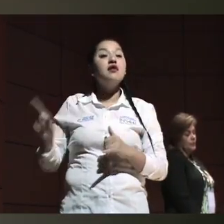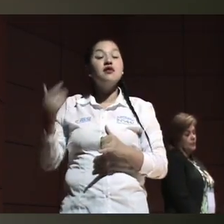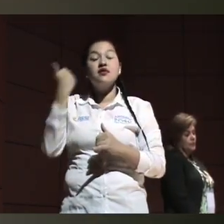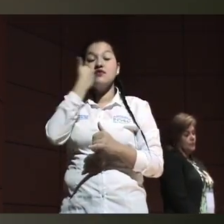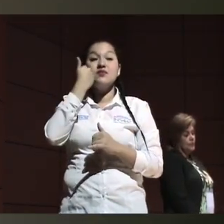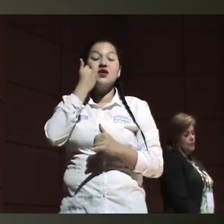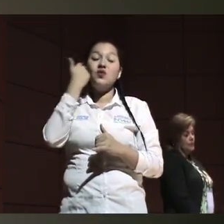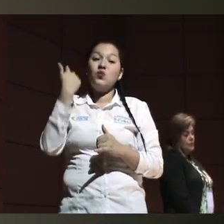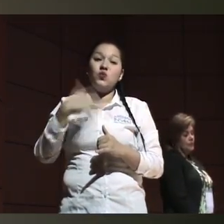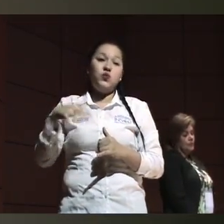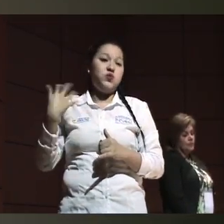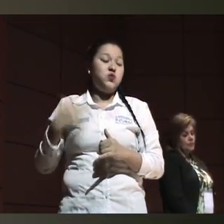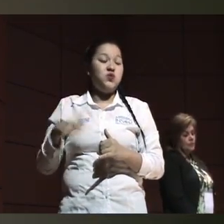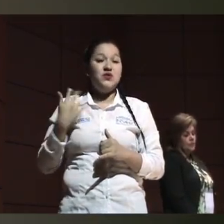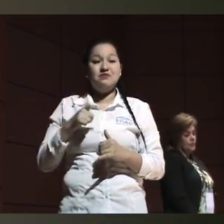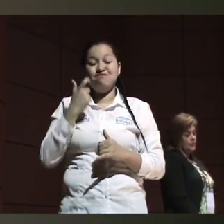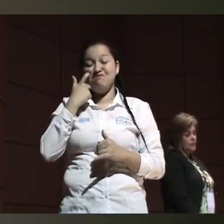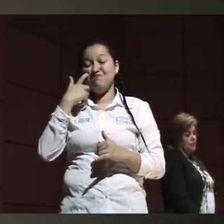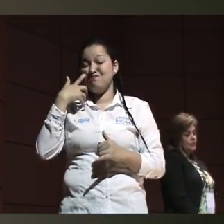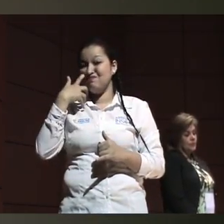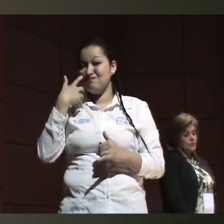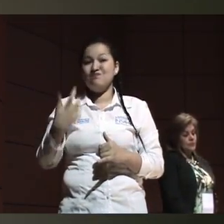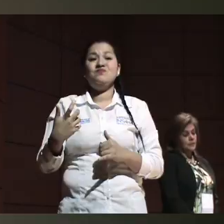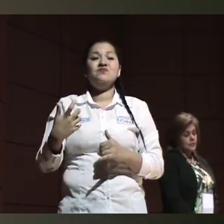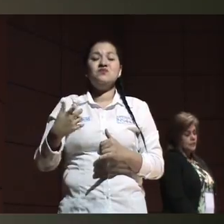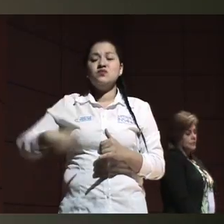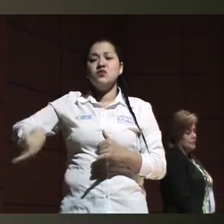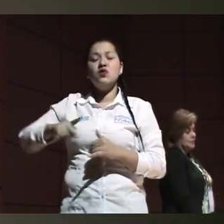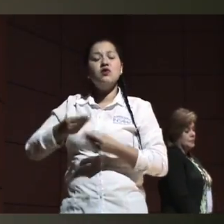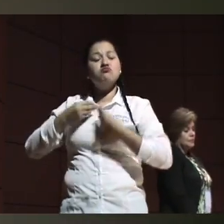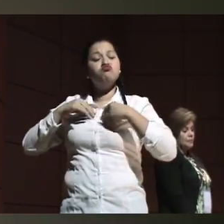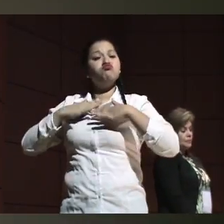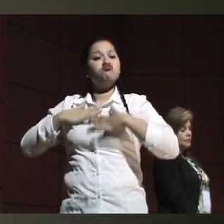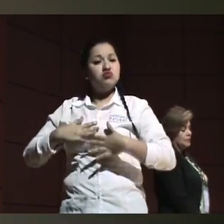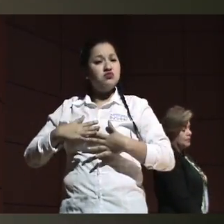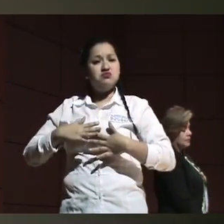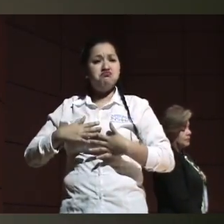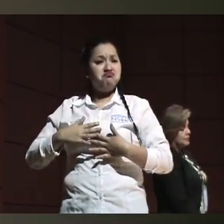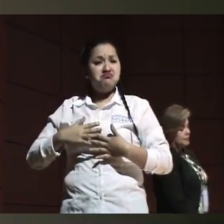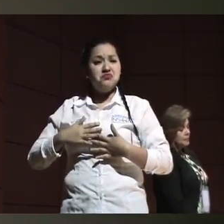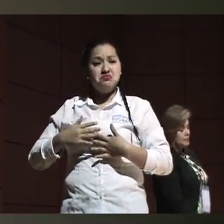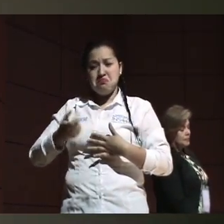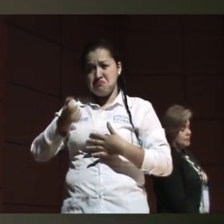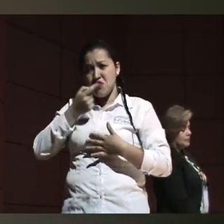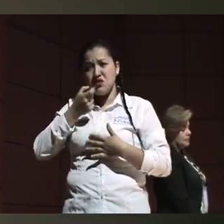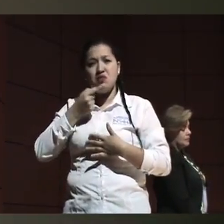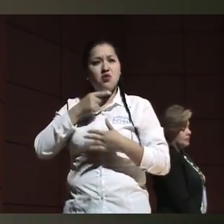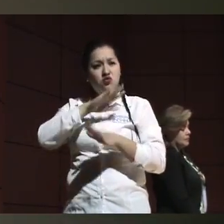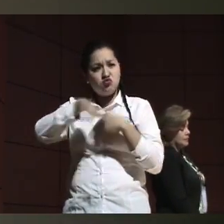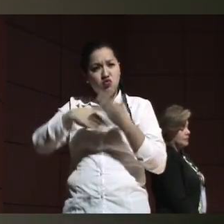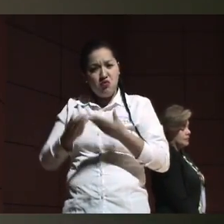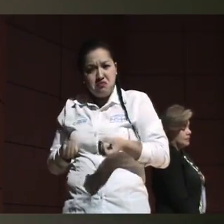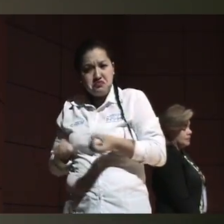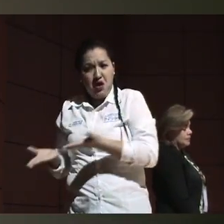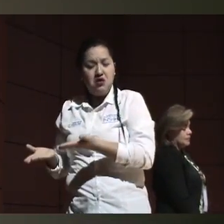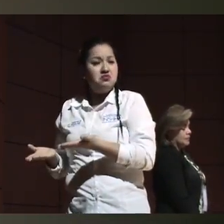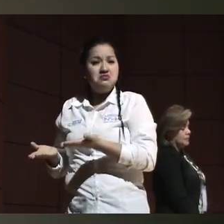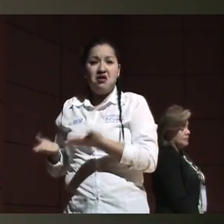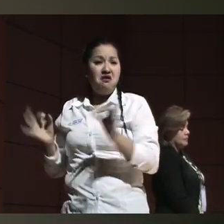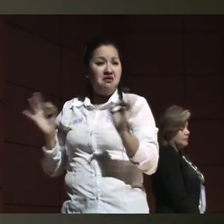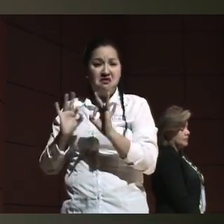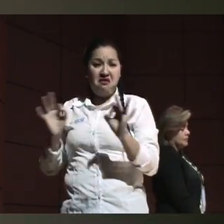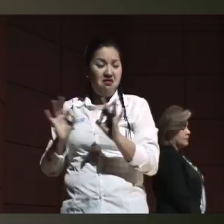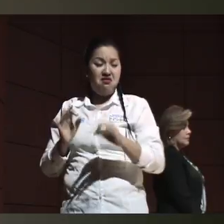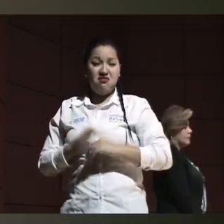muy ruidosa. Hay un plano migratorio que no satisface oportunamente estos medicamentos por las razones que ya dijimos, los equipos,